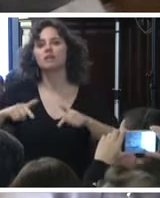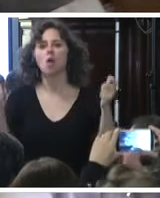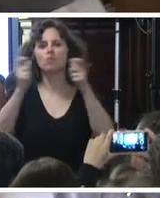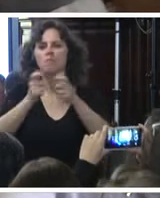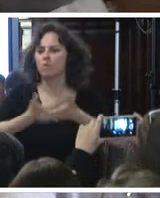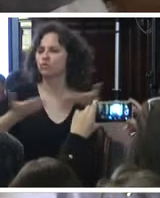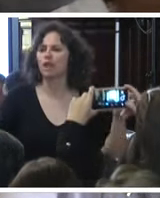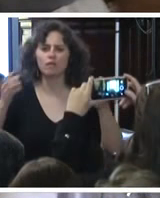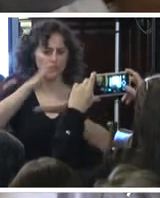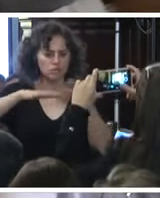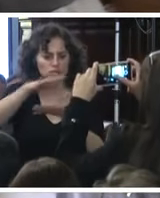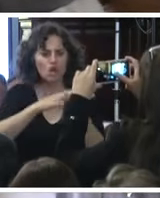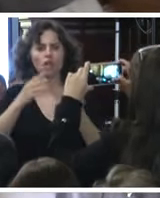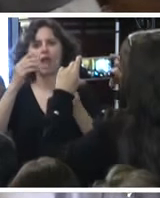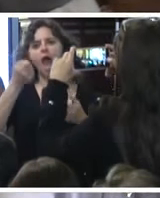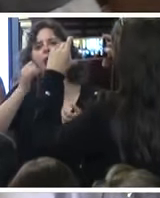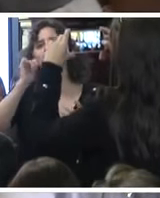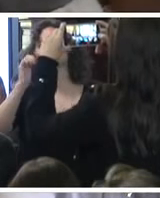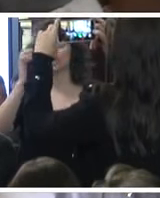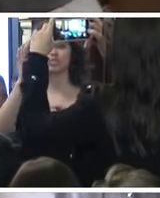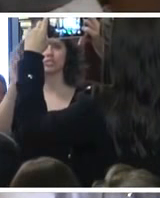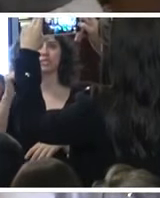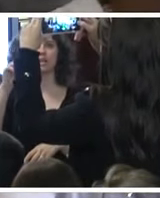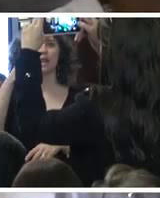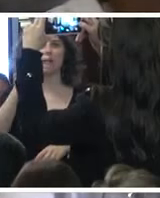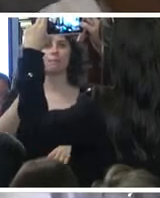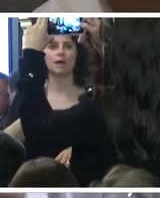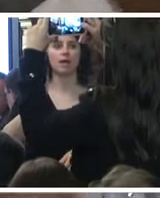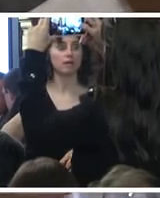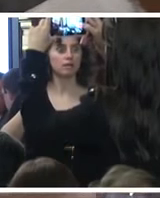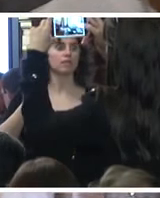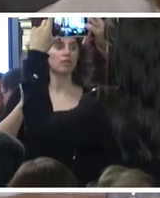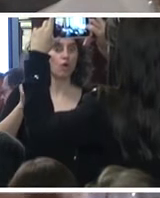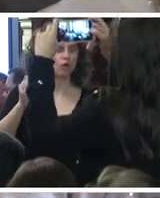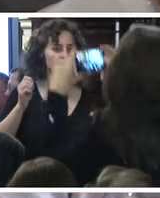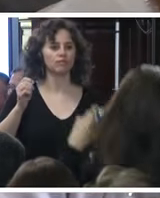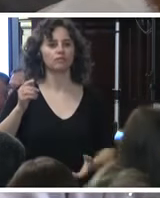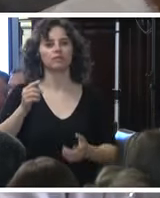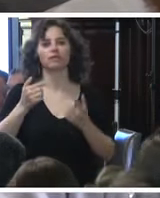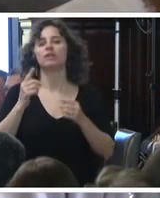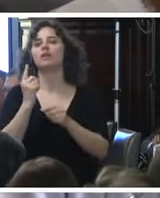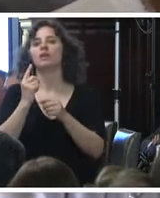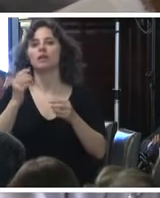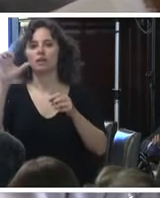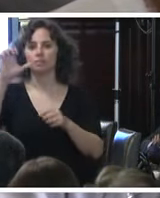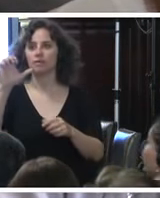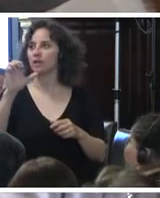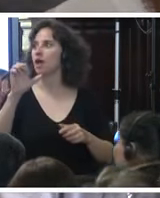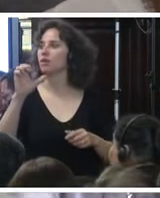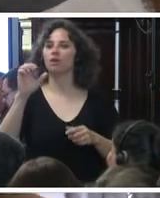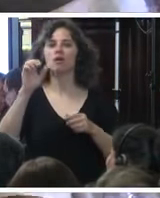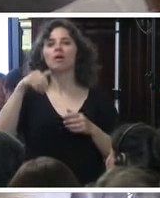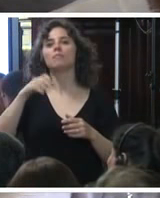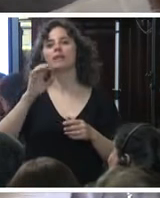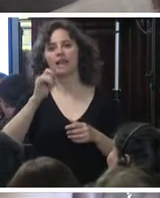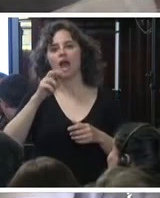Ayotzinapa sigue siendo monitoreado internacionalmente. Integramos esta representación el señor Emiliano Navarrete, la señora Blanca Luz